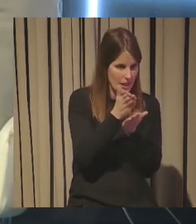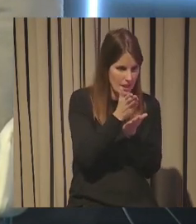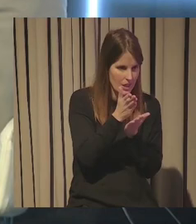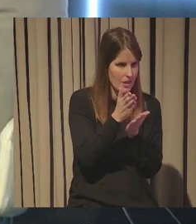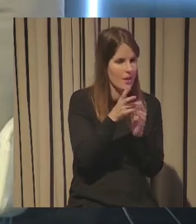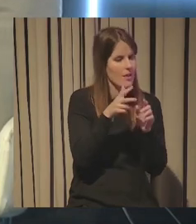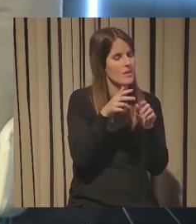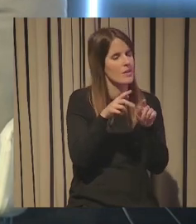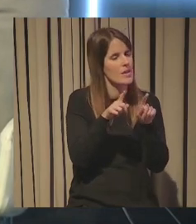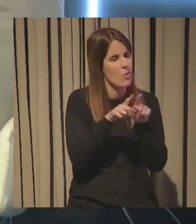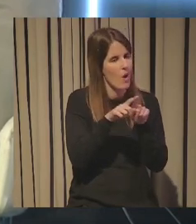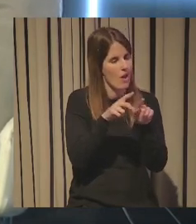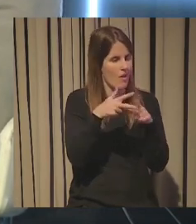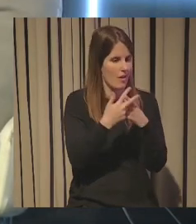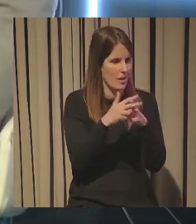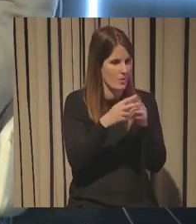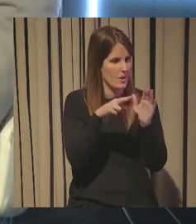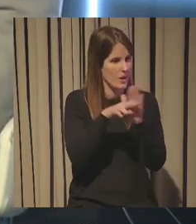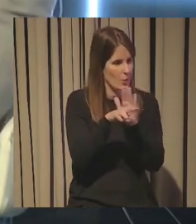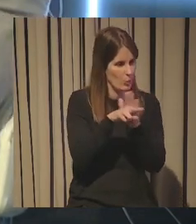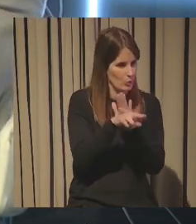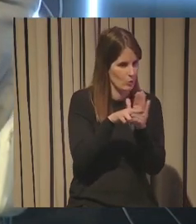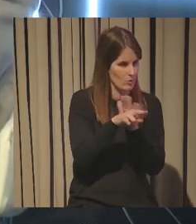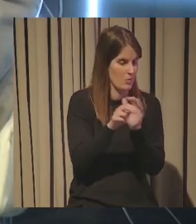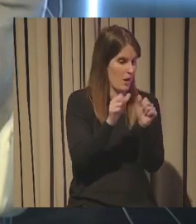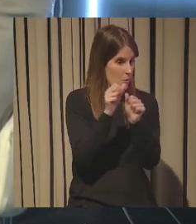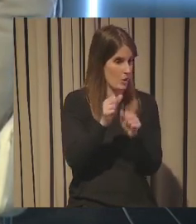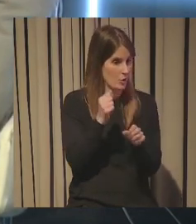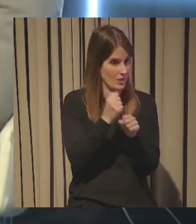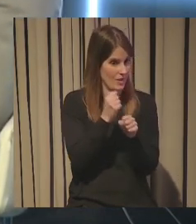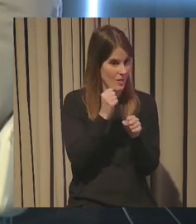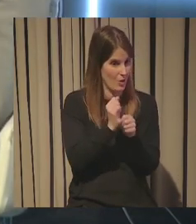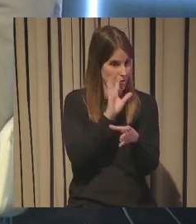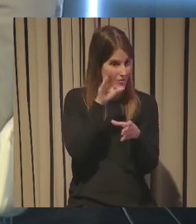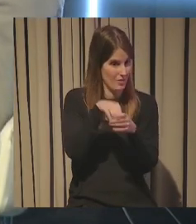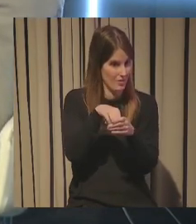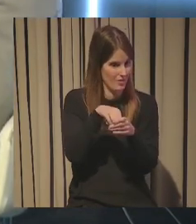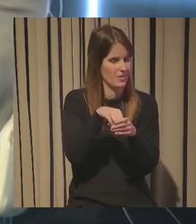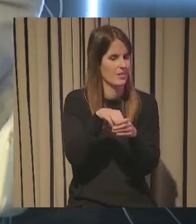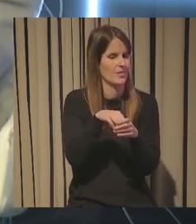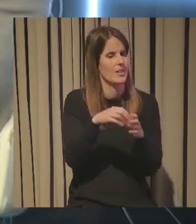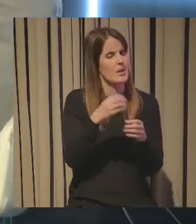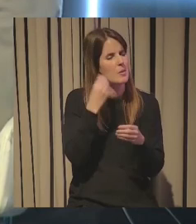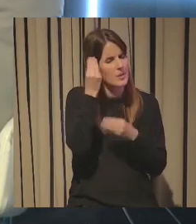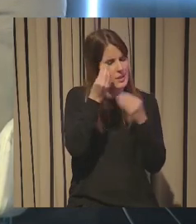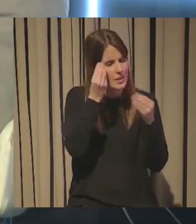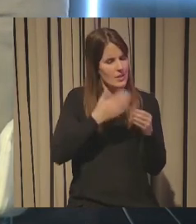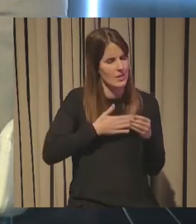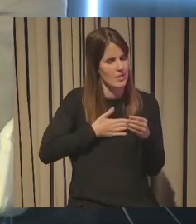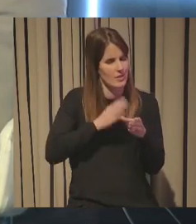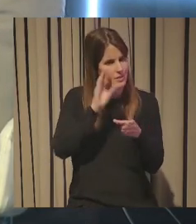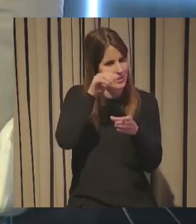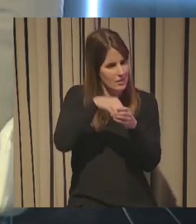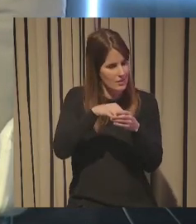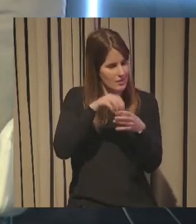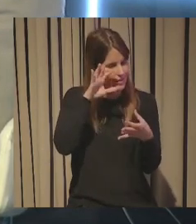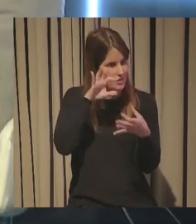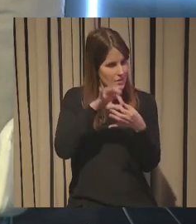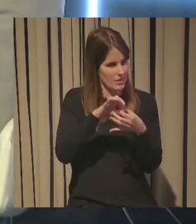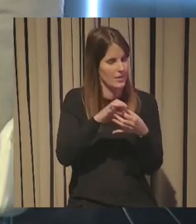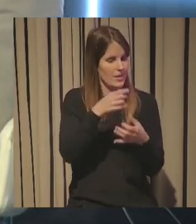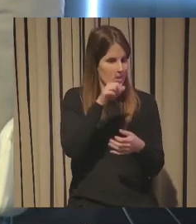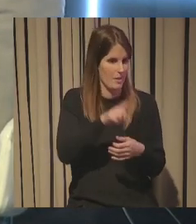herramienta a valorar a incorporar en esos nuevos modelos de trabajo negocio incluso ya de cómo pensamos uniendo un poco también lo que Peter nos va